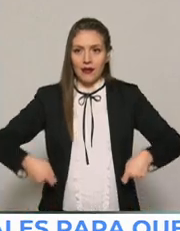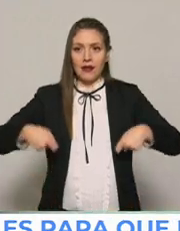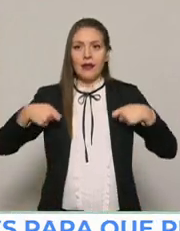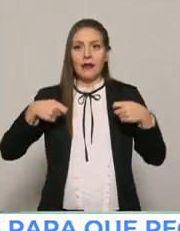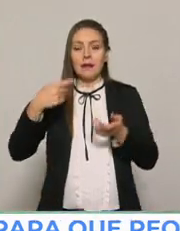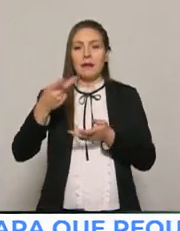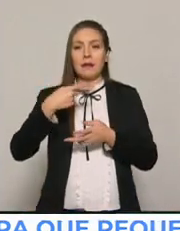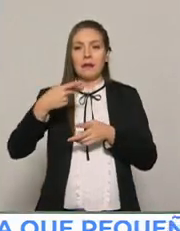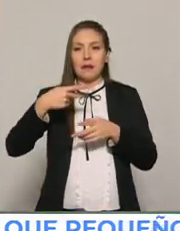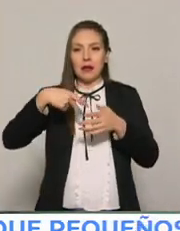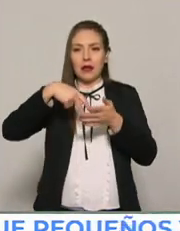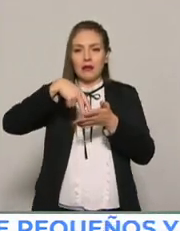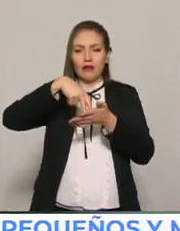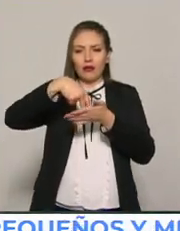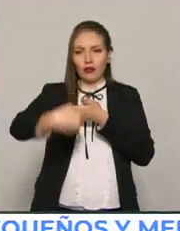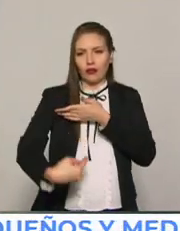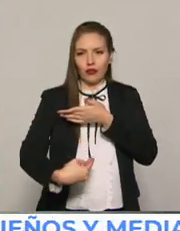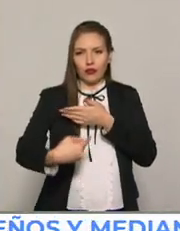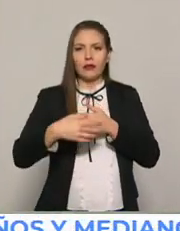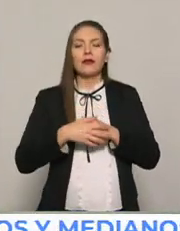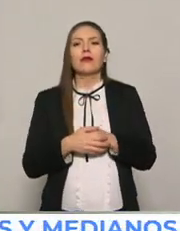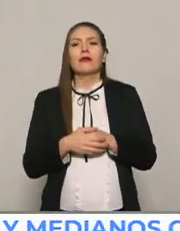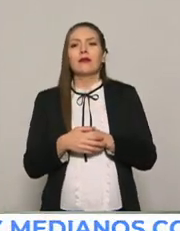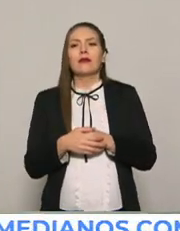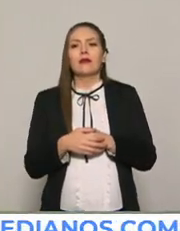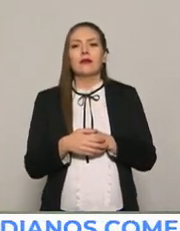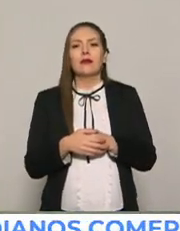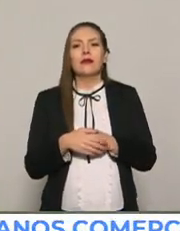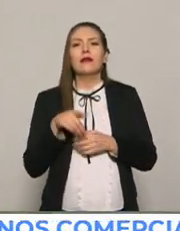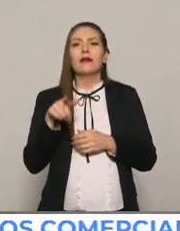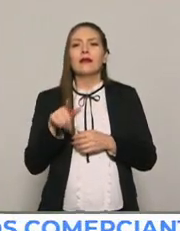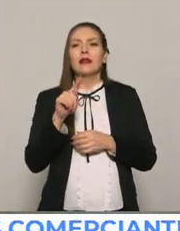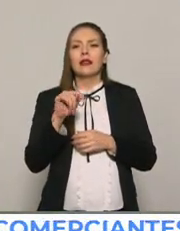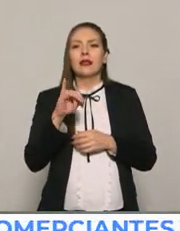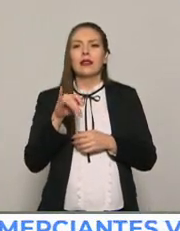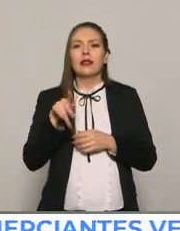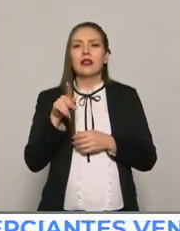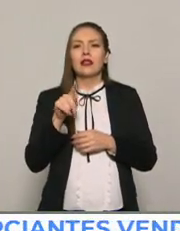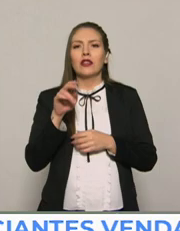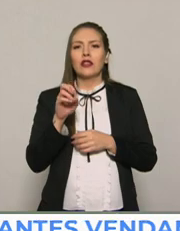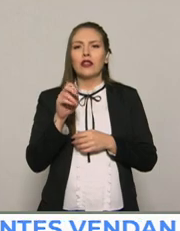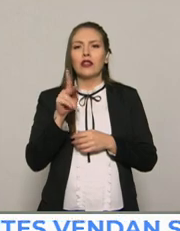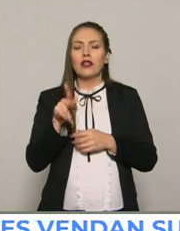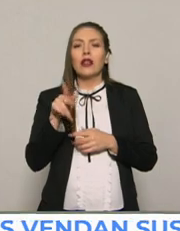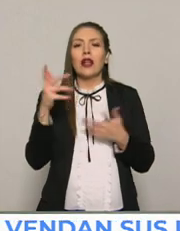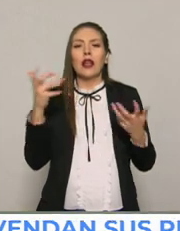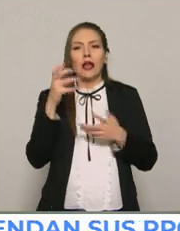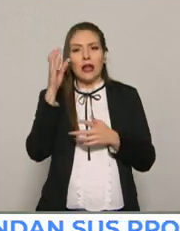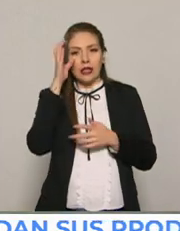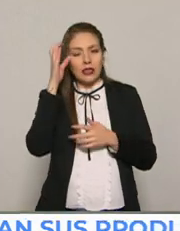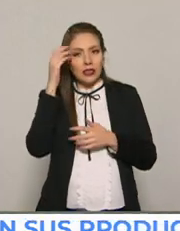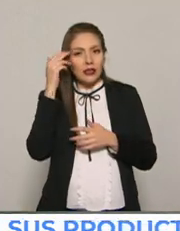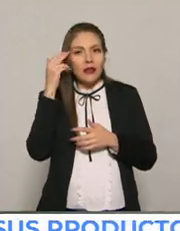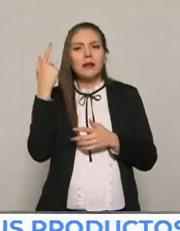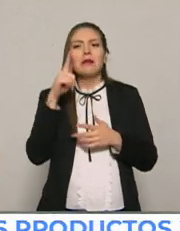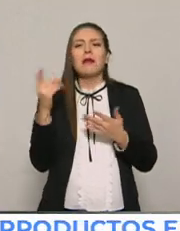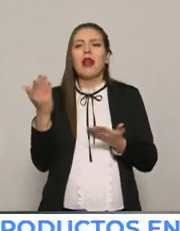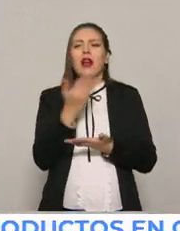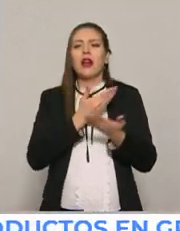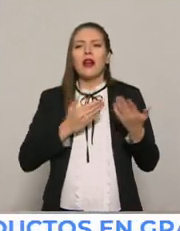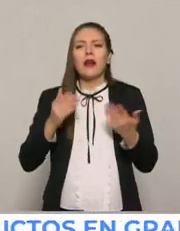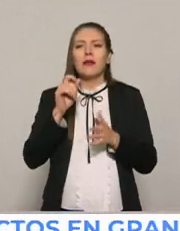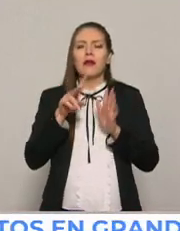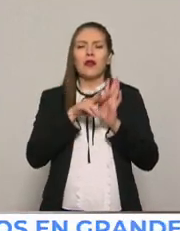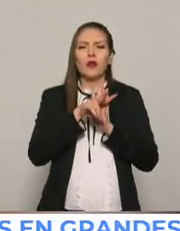por si usted no lo sabía, es una red social de origen chino para sistemas iOS y Android que originalmente fue creada para compartir videos musicales cortos.